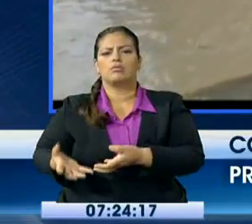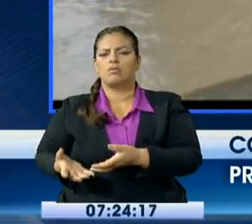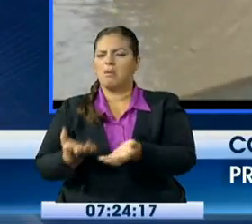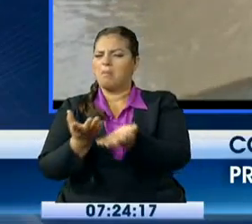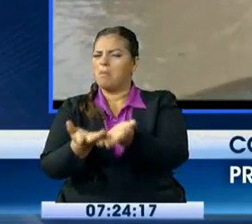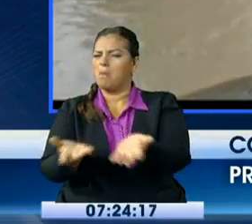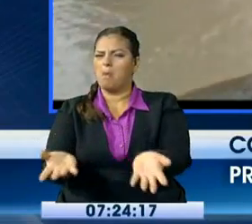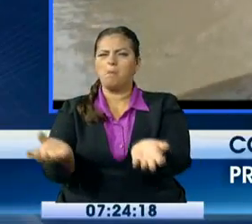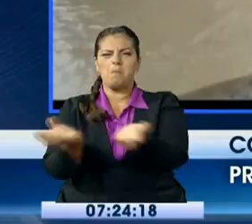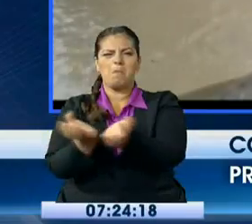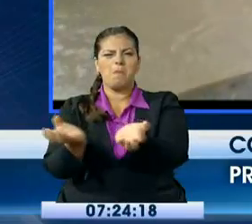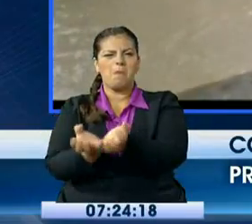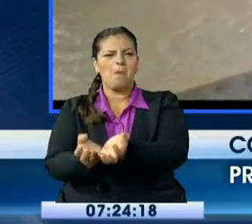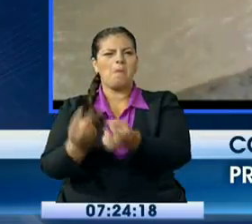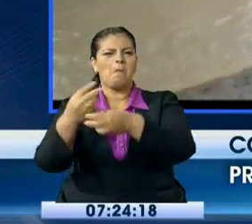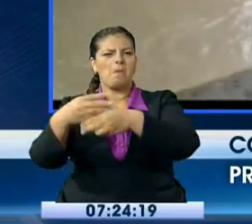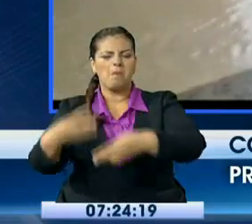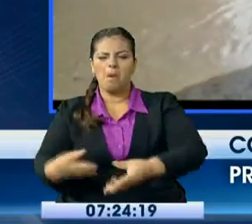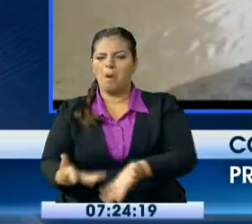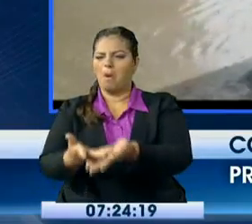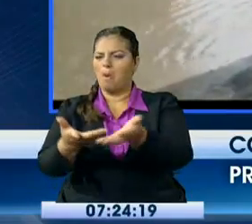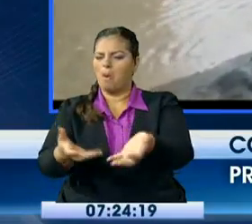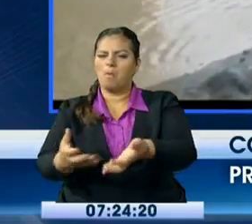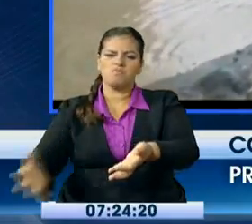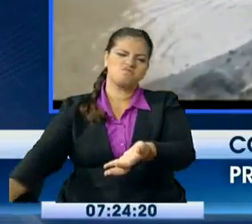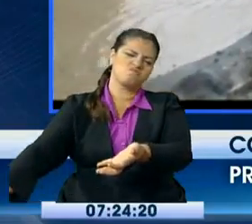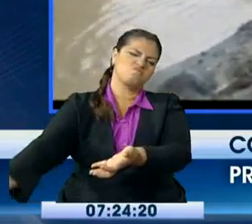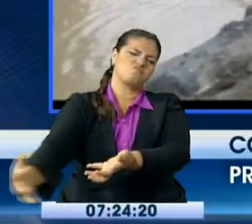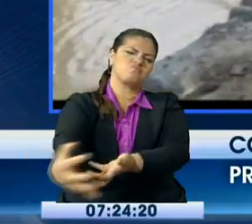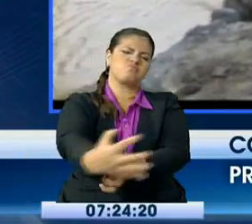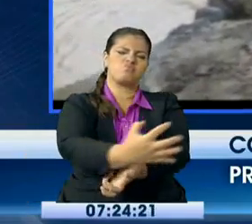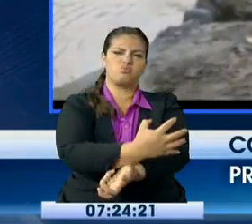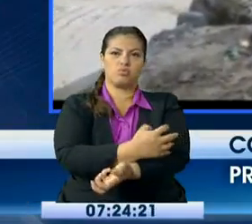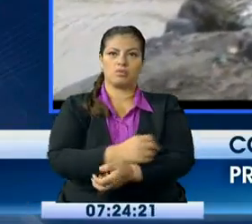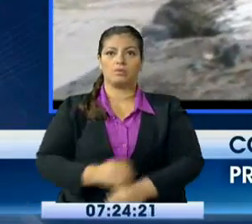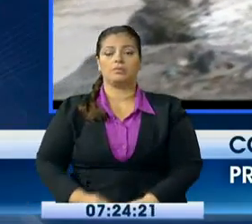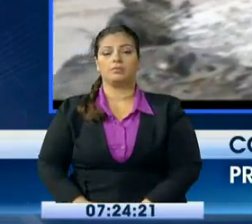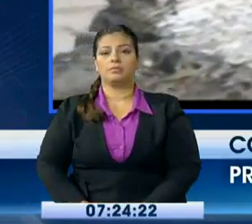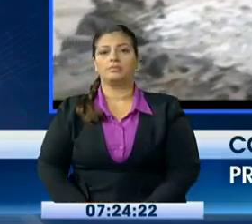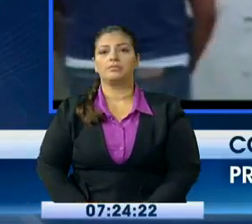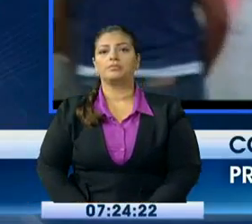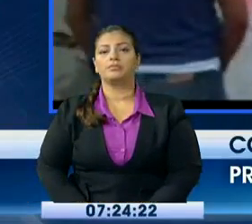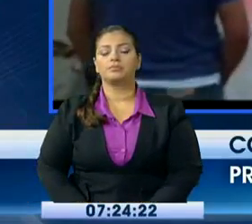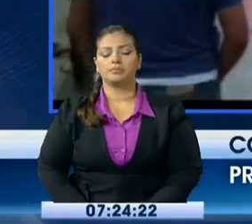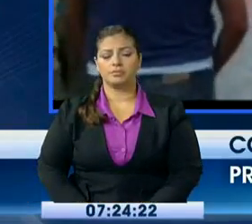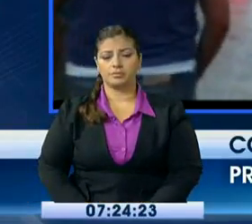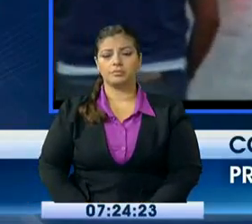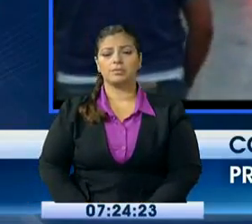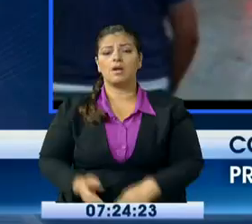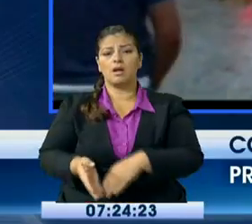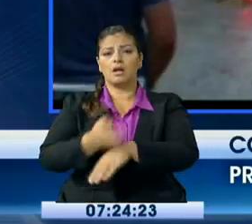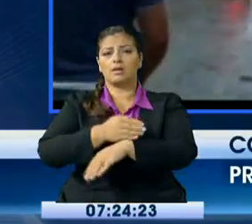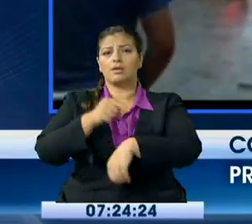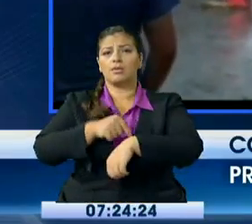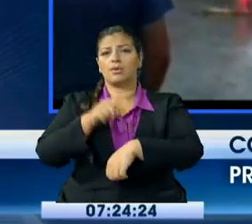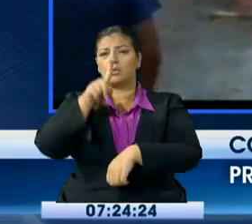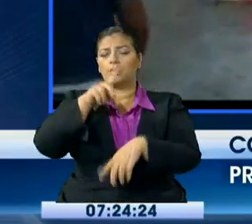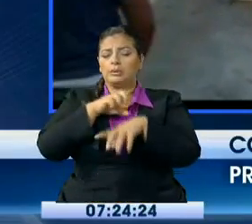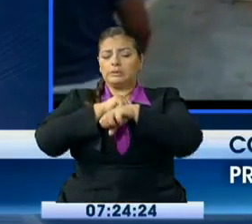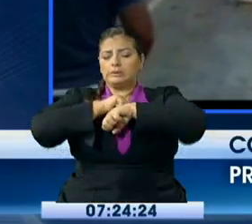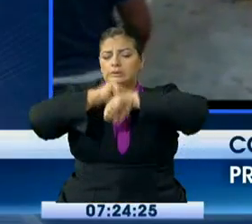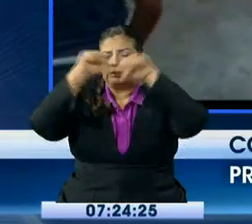están trabajando, la prefectura, llegamos muy temprano, desde las doce y media a una de la mañana nos comenzamos a mover